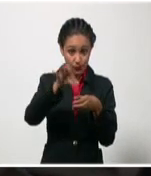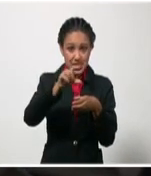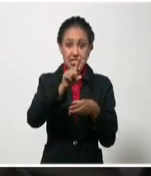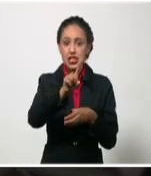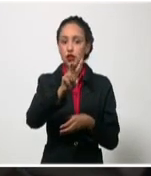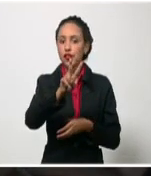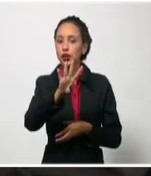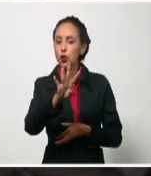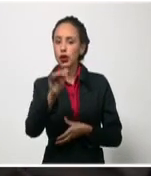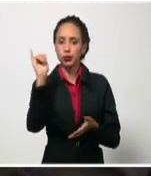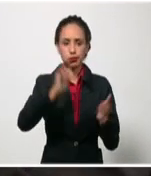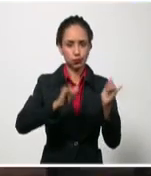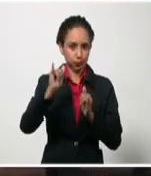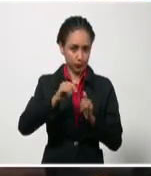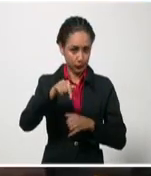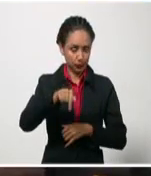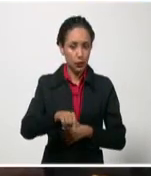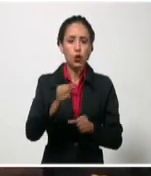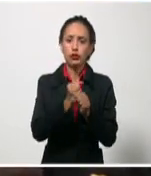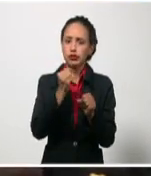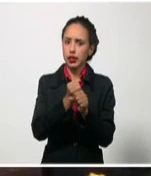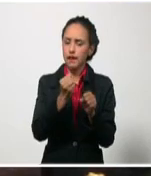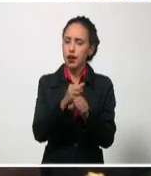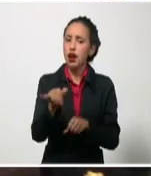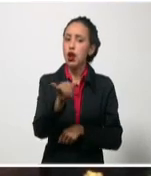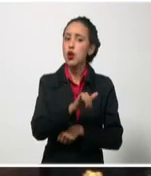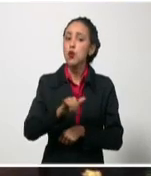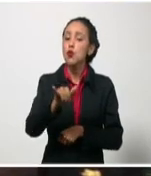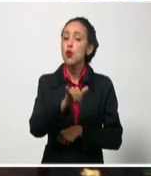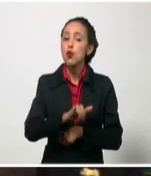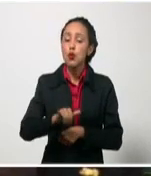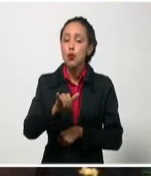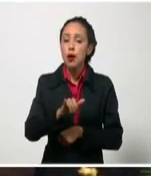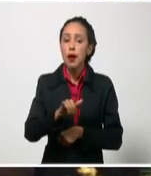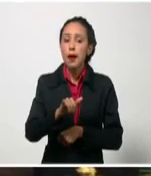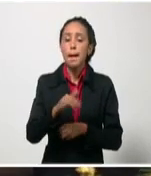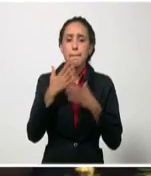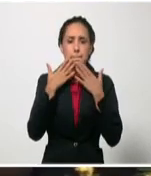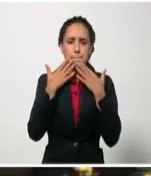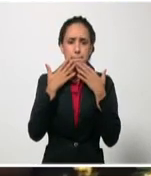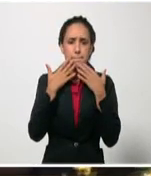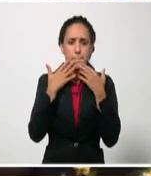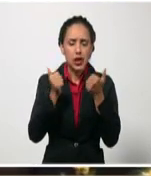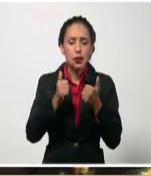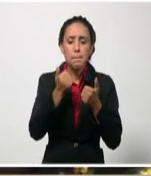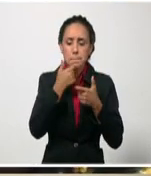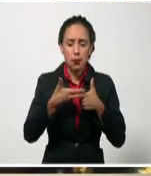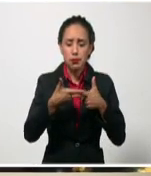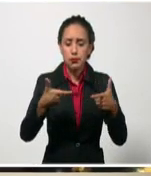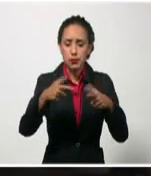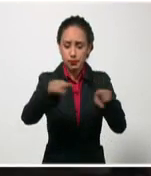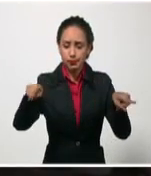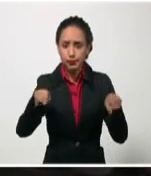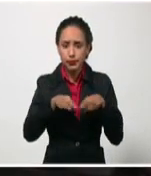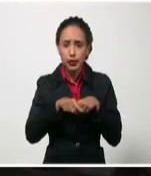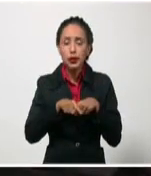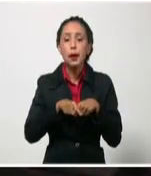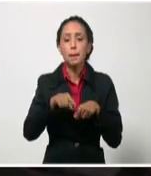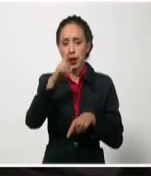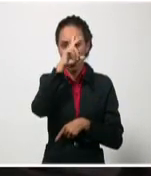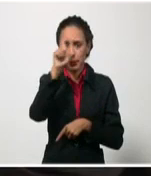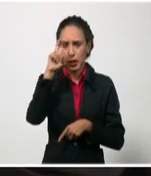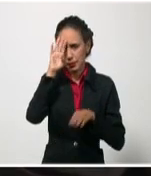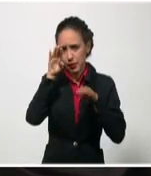importados. Se trabaja también para incrementar las capacidades en centros asistenciales para acoger pacientes